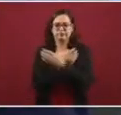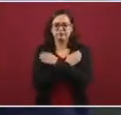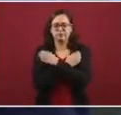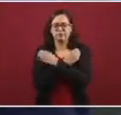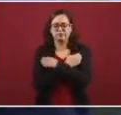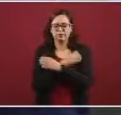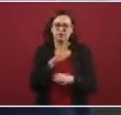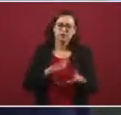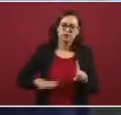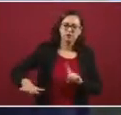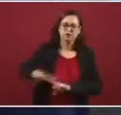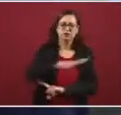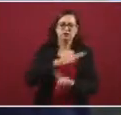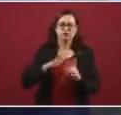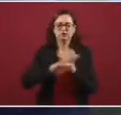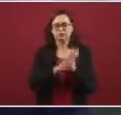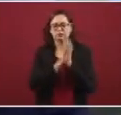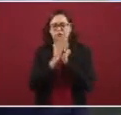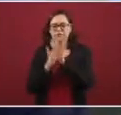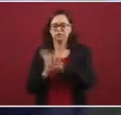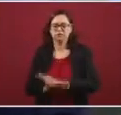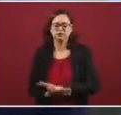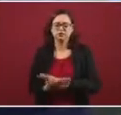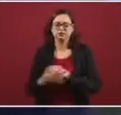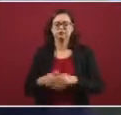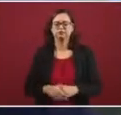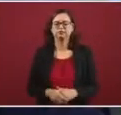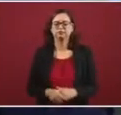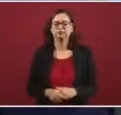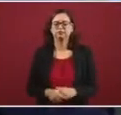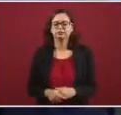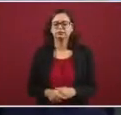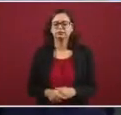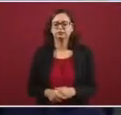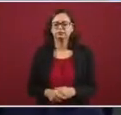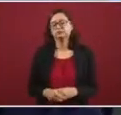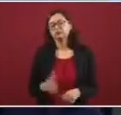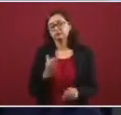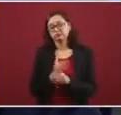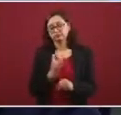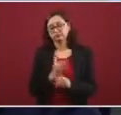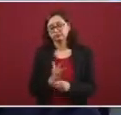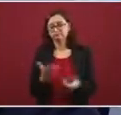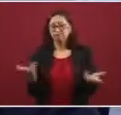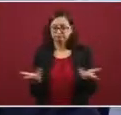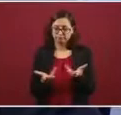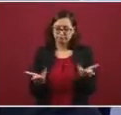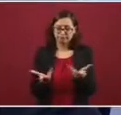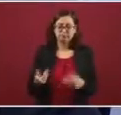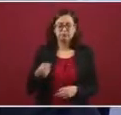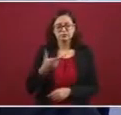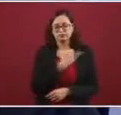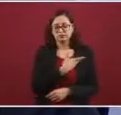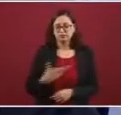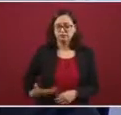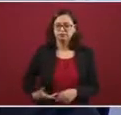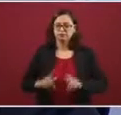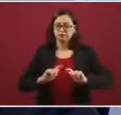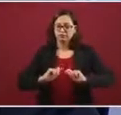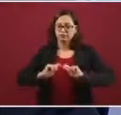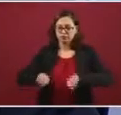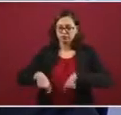a los jóvenes de este municipio. Entonces, vamos a proceder. El señor presidente tendrá bien entregar